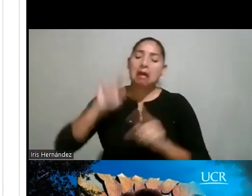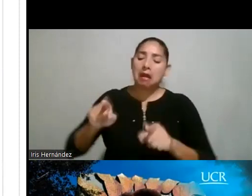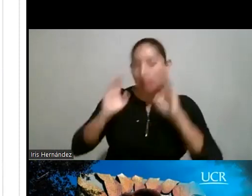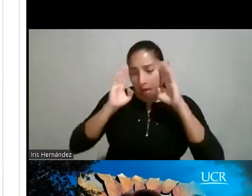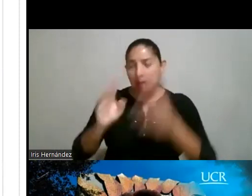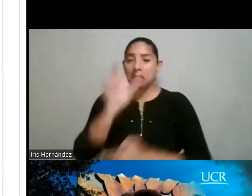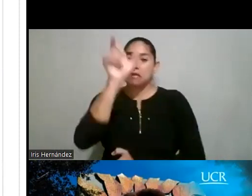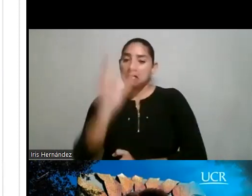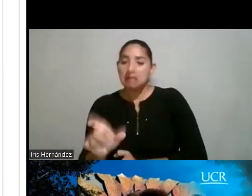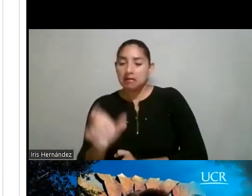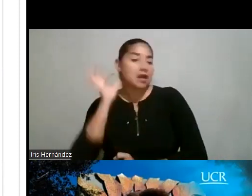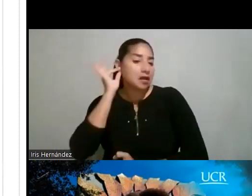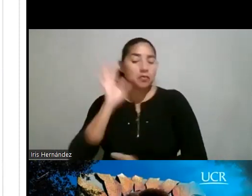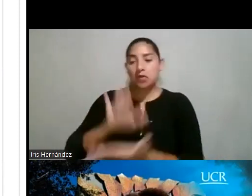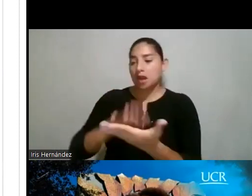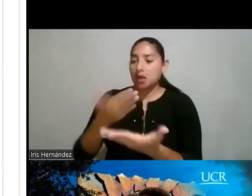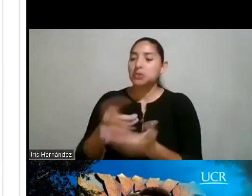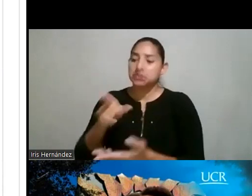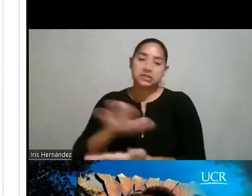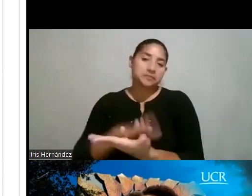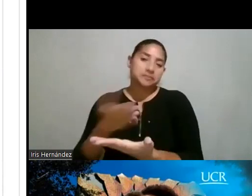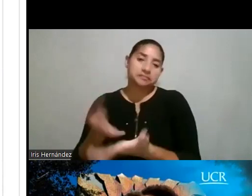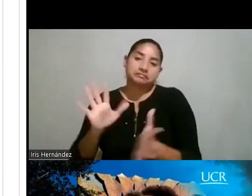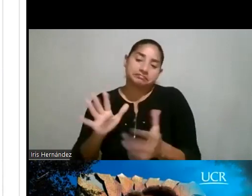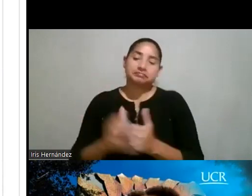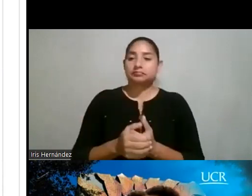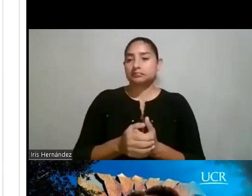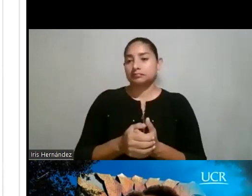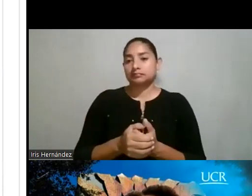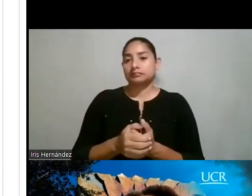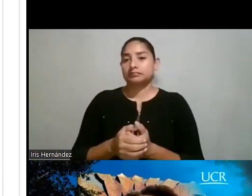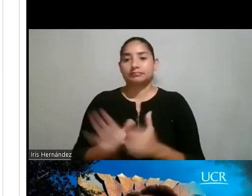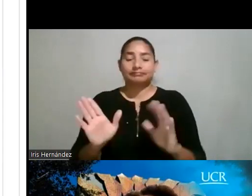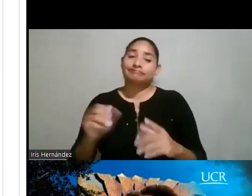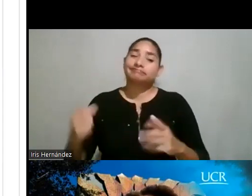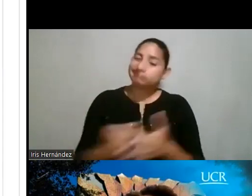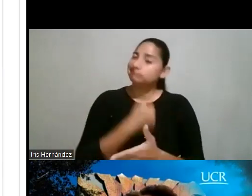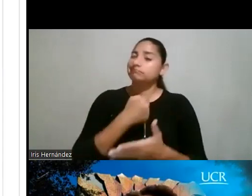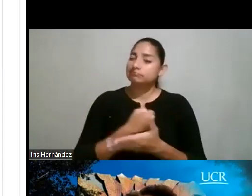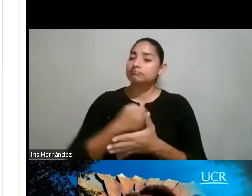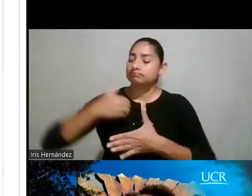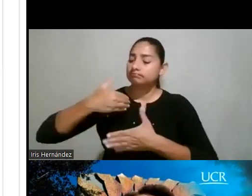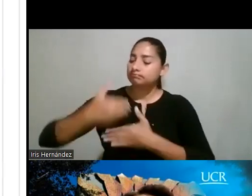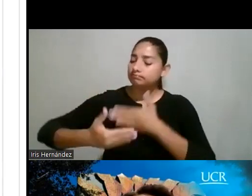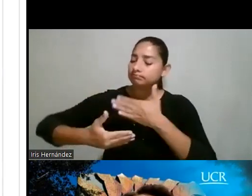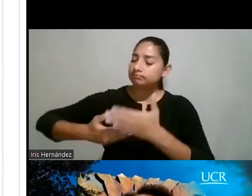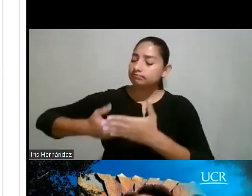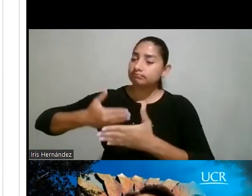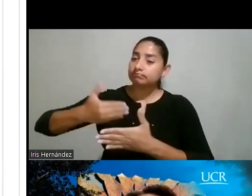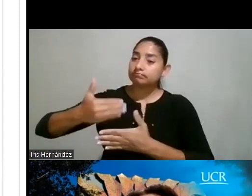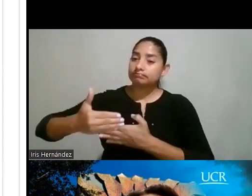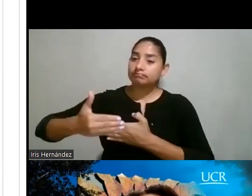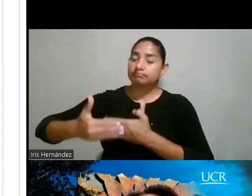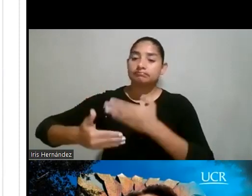estereotipo, como les decía anteriormente, ¿verdad? Que, que, que lamentablemente se va, se va, y,